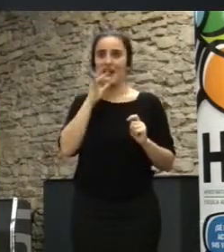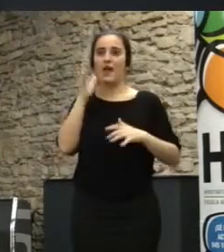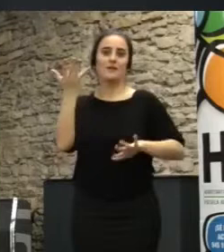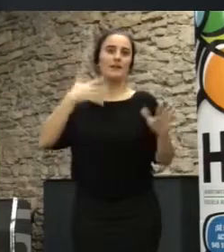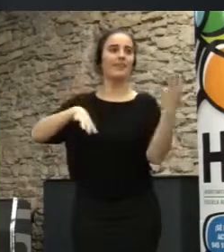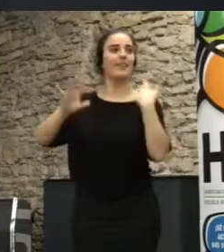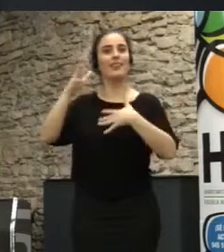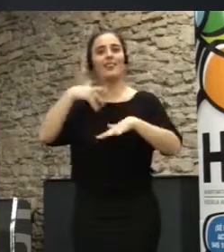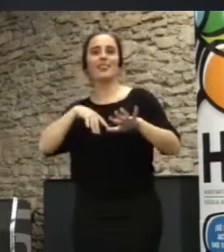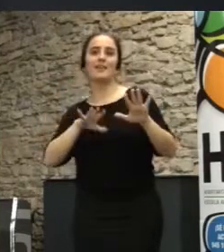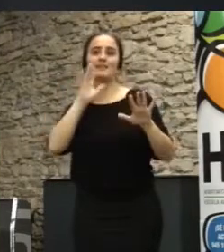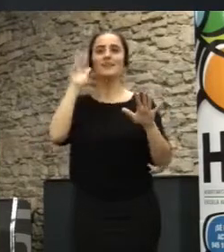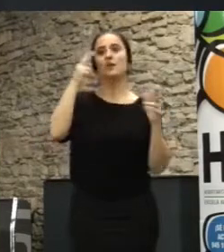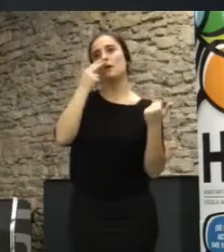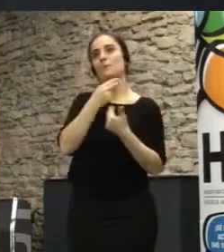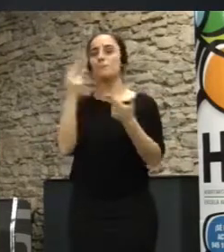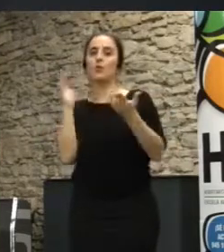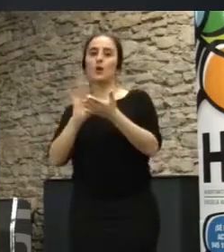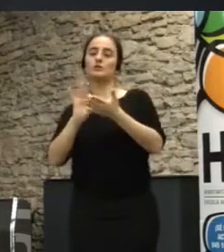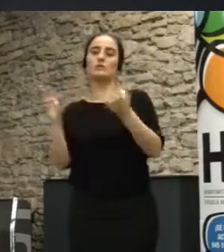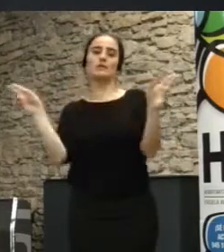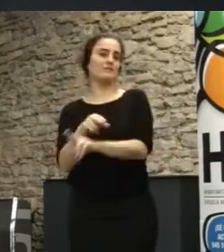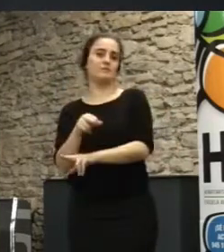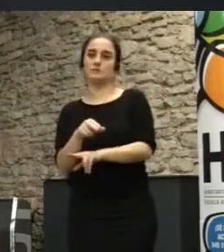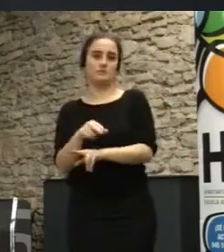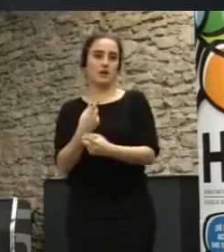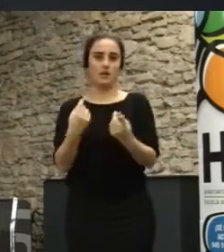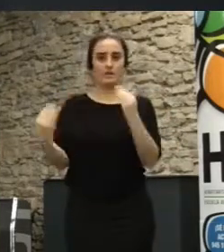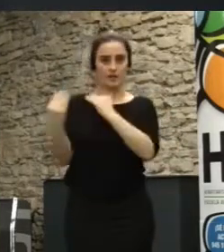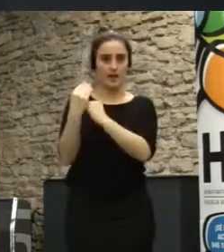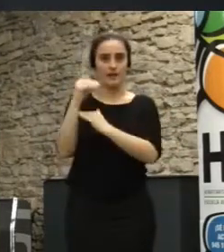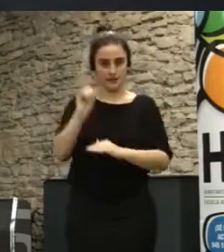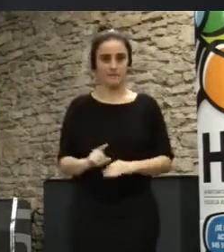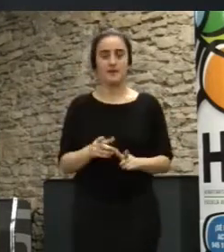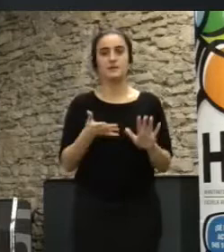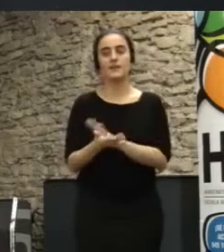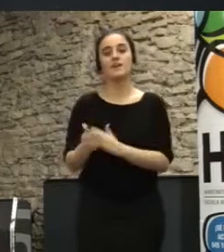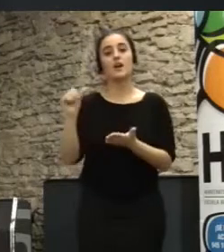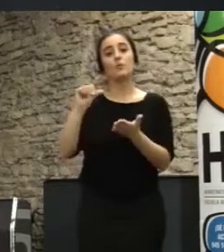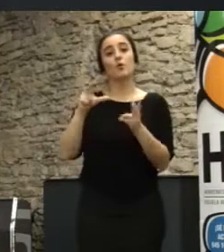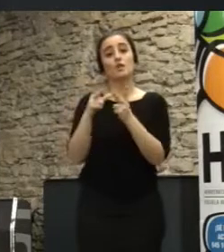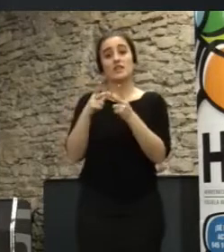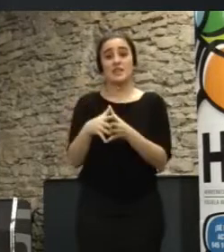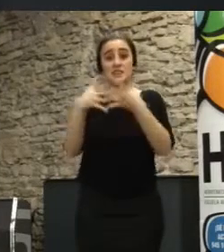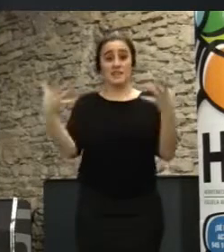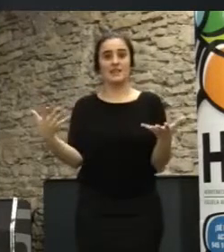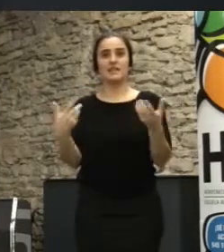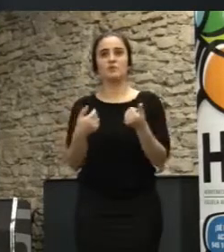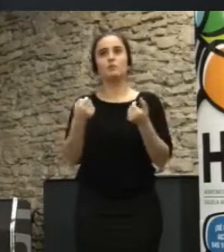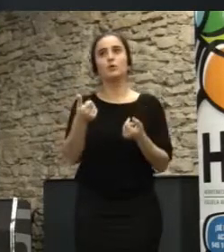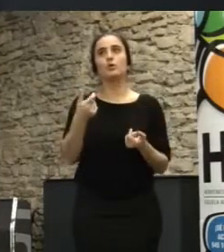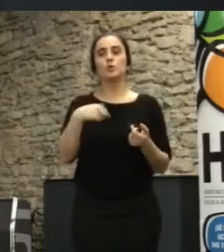para acabar con los servicios públicos bueno la Big Society es un intento de apropiación del común por parte de